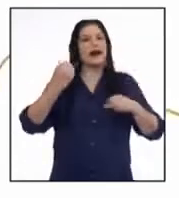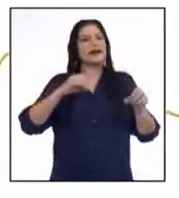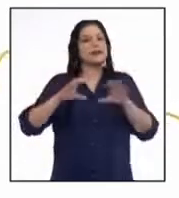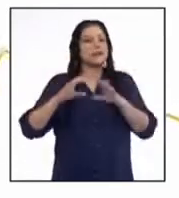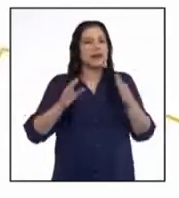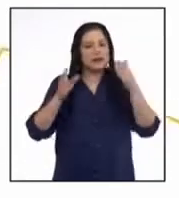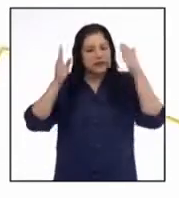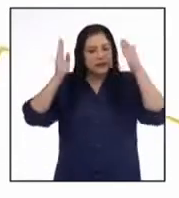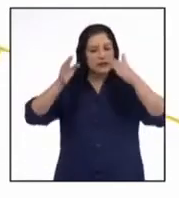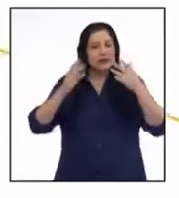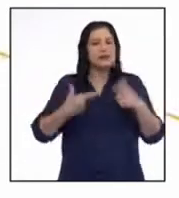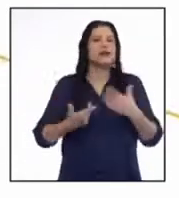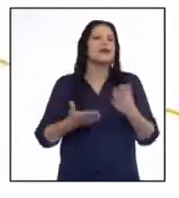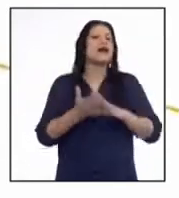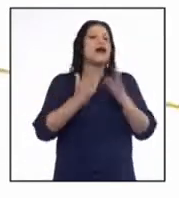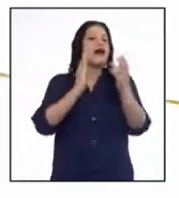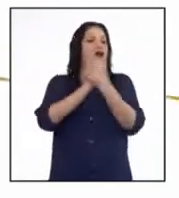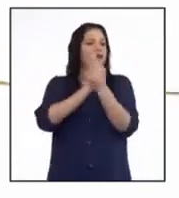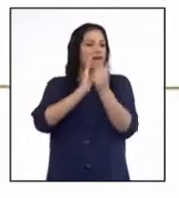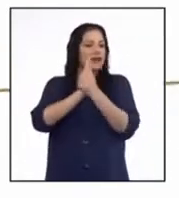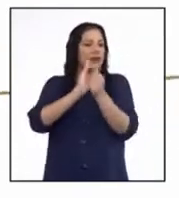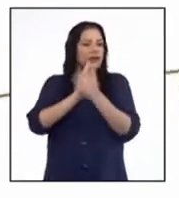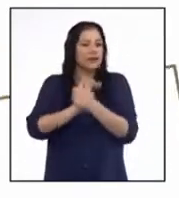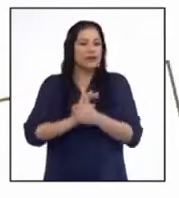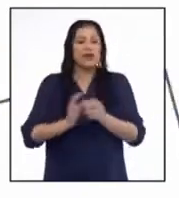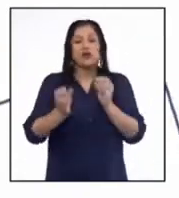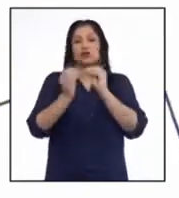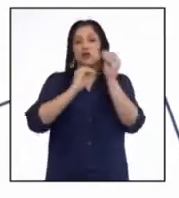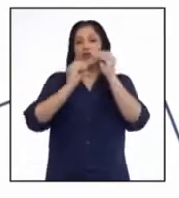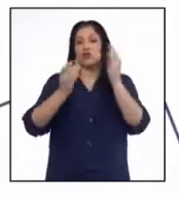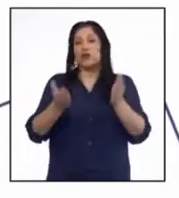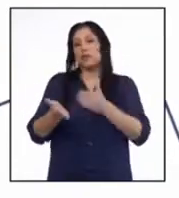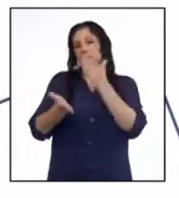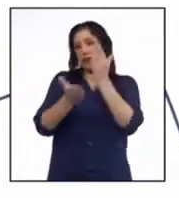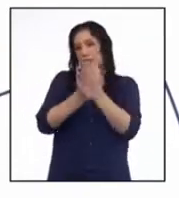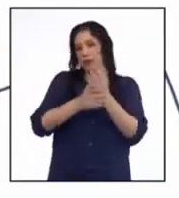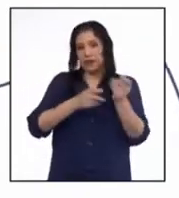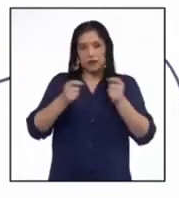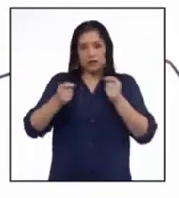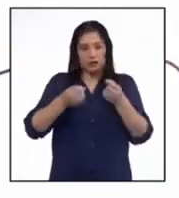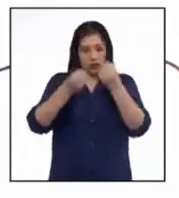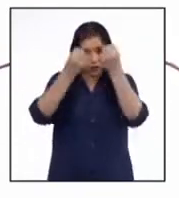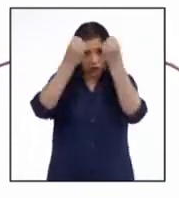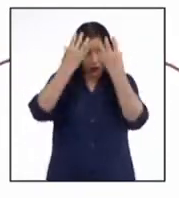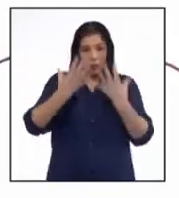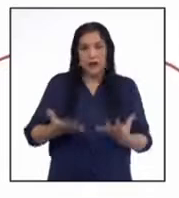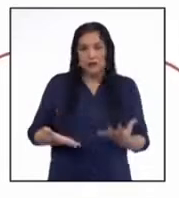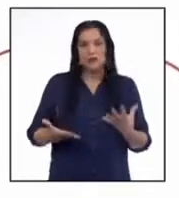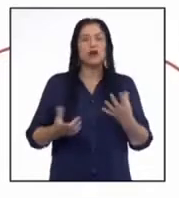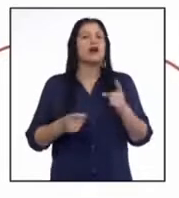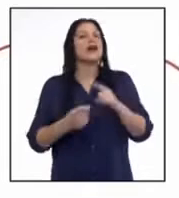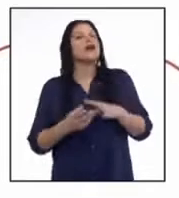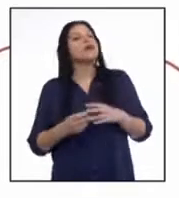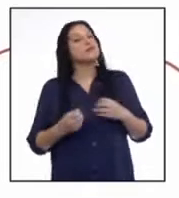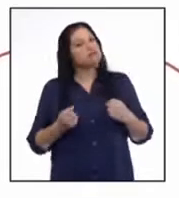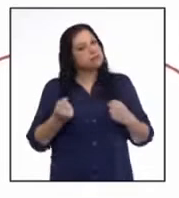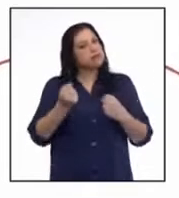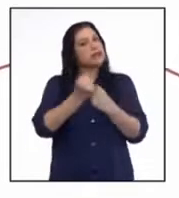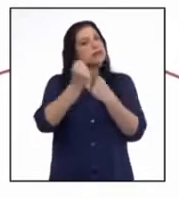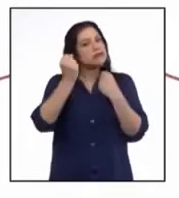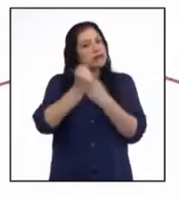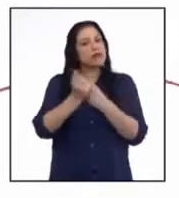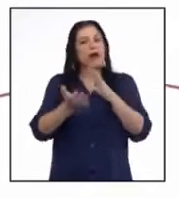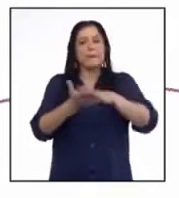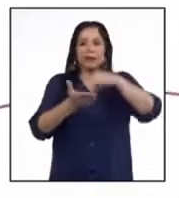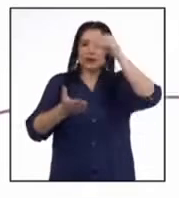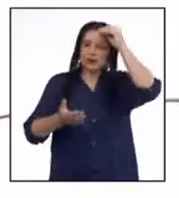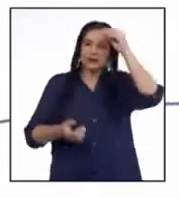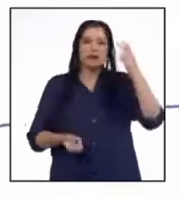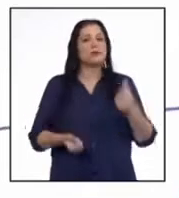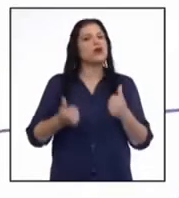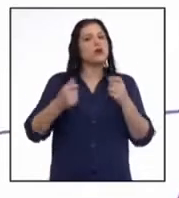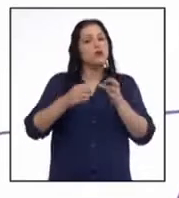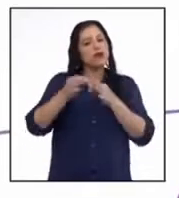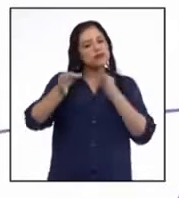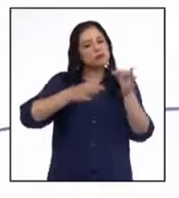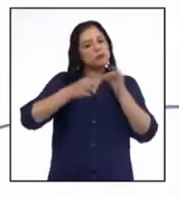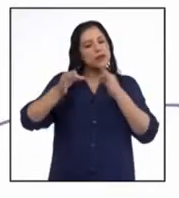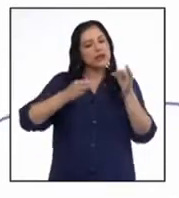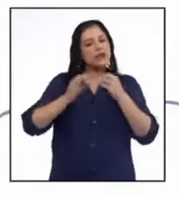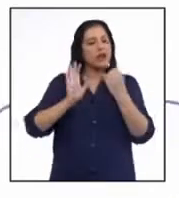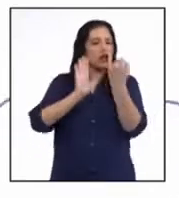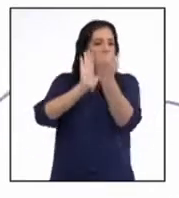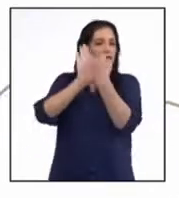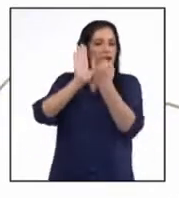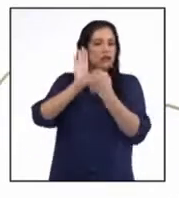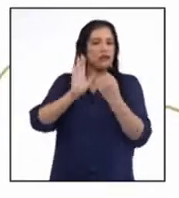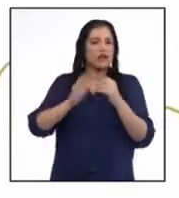sentadas en el desarrollo de la competencia, resuelve problemas de gestión de datos e incertidumbre, afianzando aprendizajes sobre la interpretación de